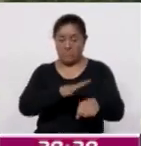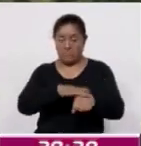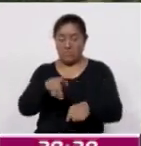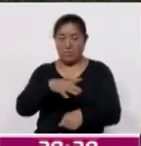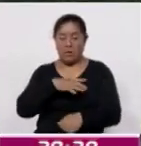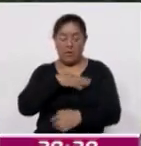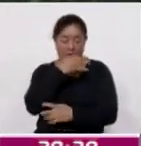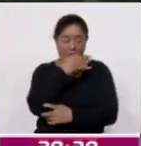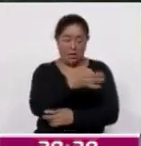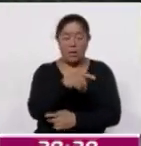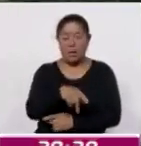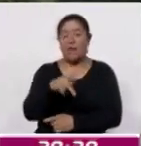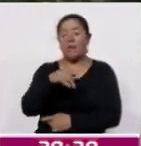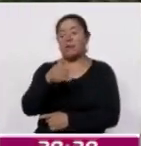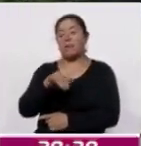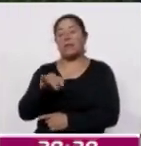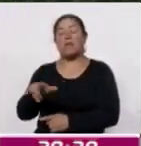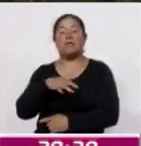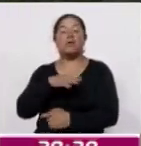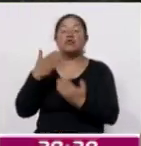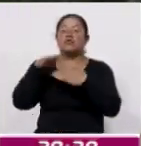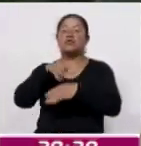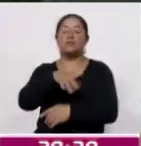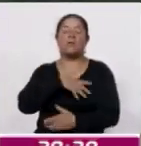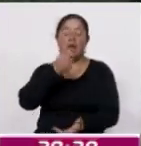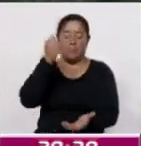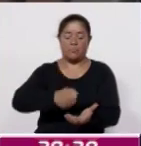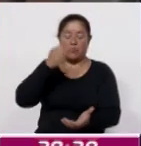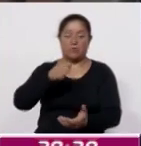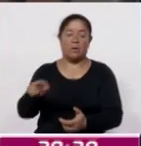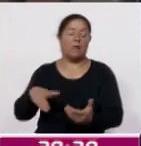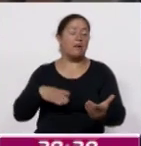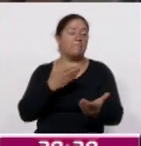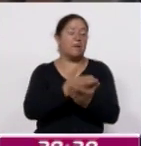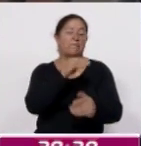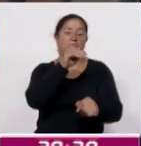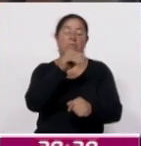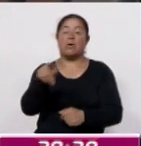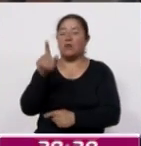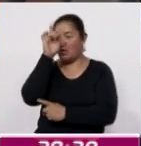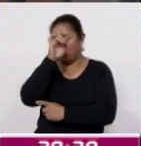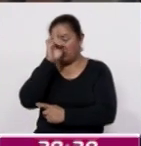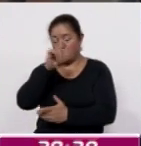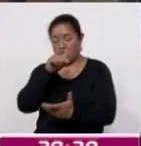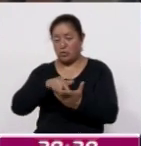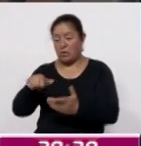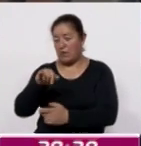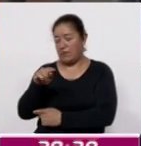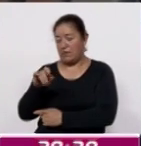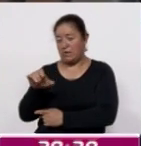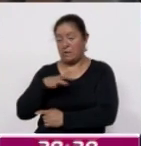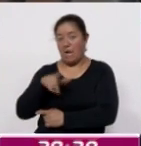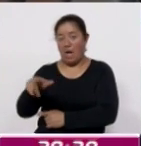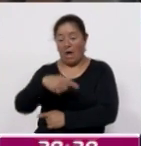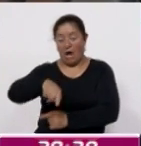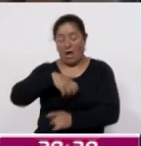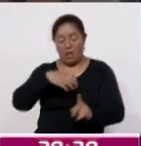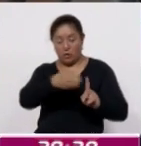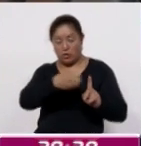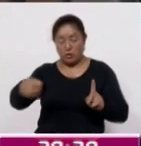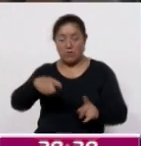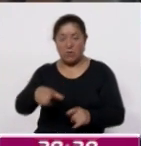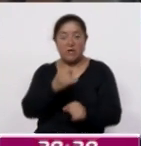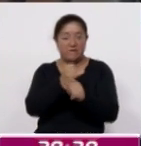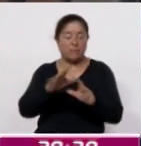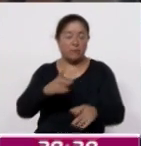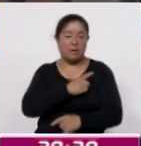a Erick Pérez Bonilla sobre el resolutivo de la sentencia impugnada. Una vez que el Consejo Local de Elite efectúe los actos ordenados, deberá